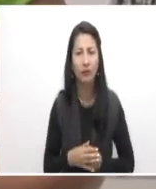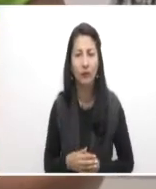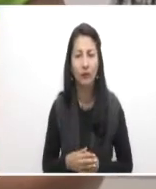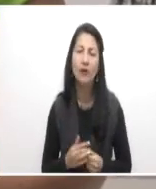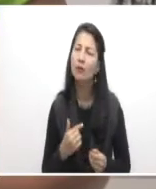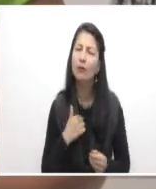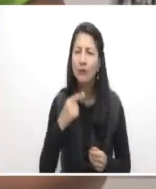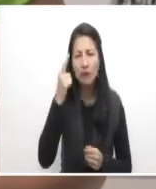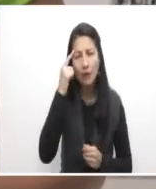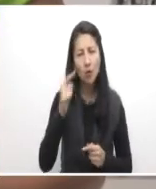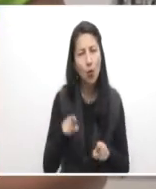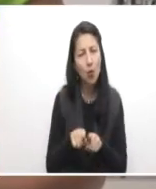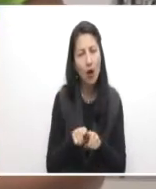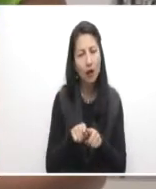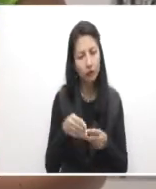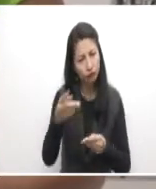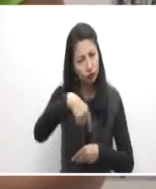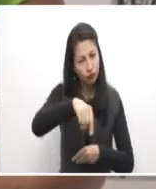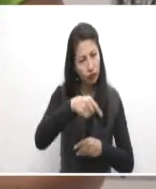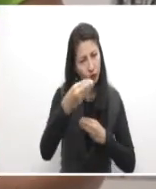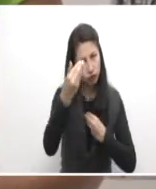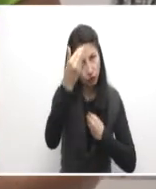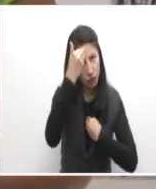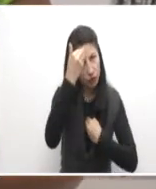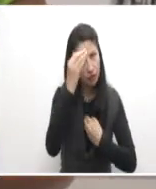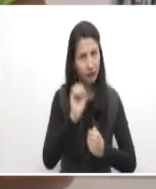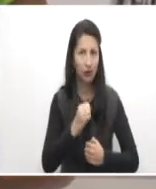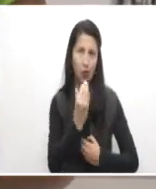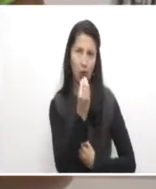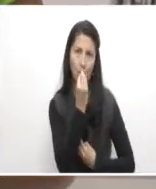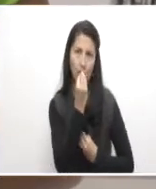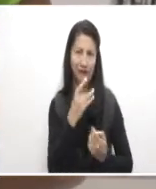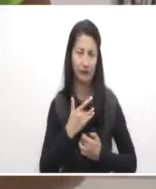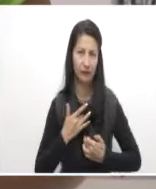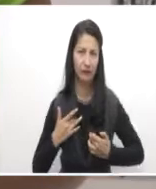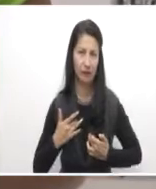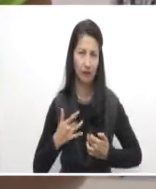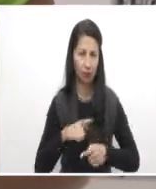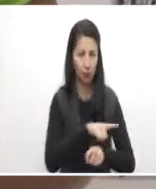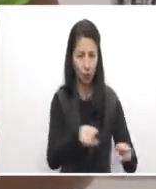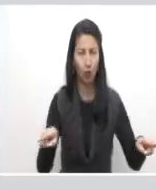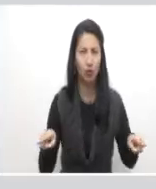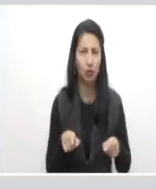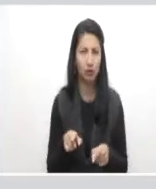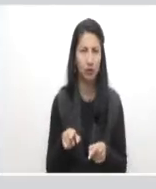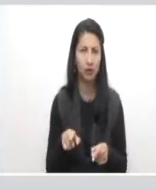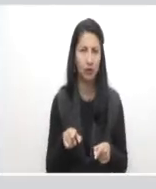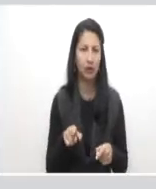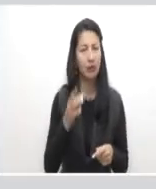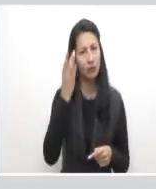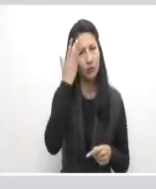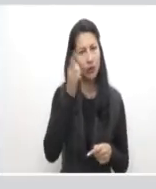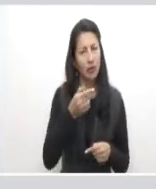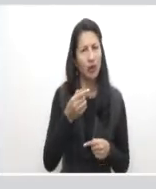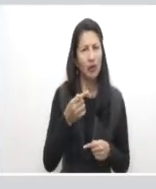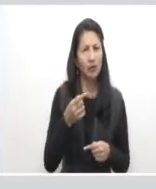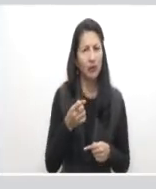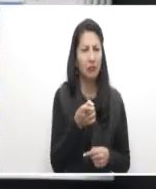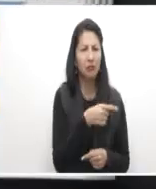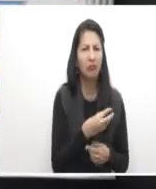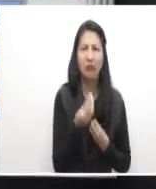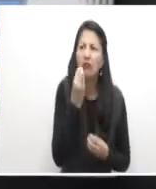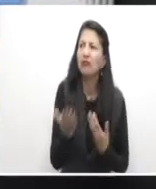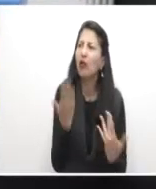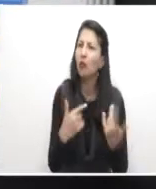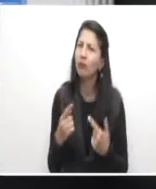generar también conciencia a esta ciudad, pues que en realidad el tema de la comida saludable no es